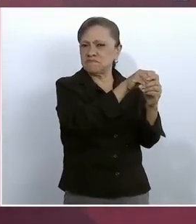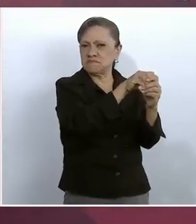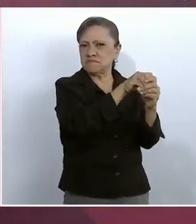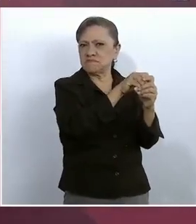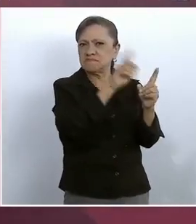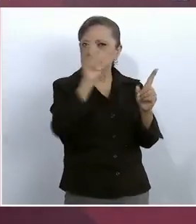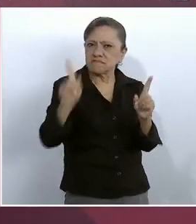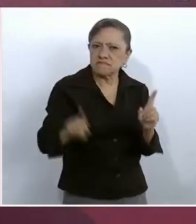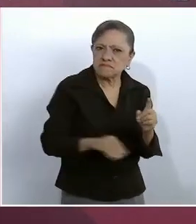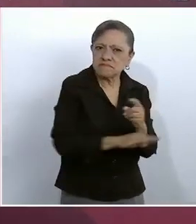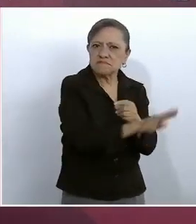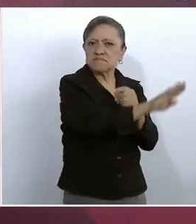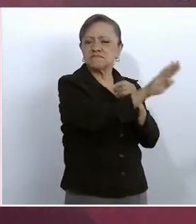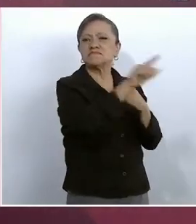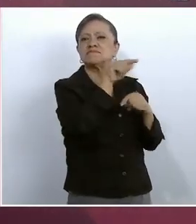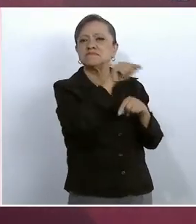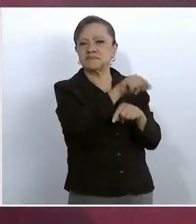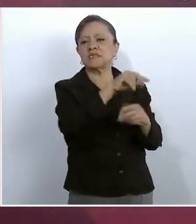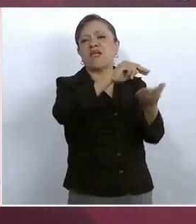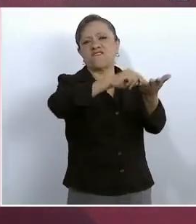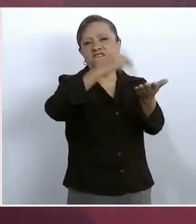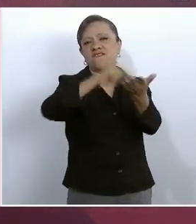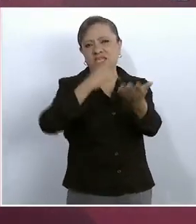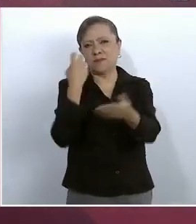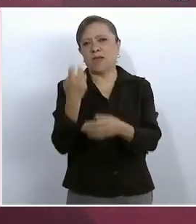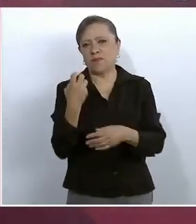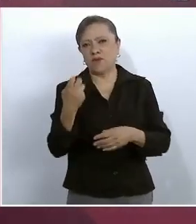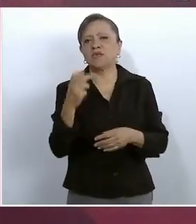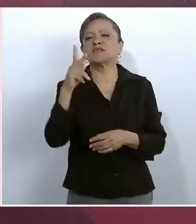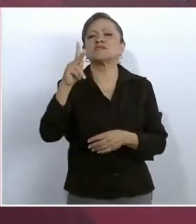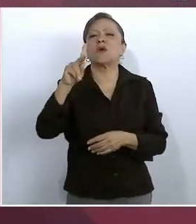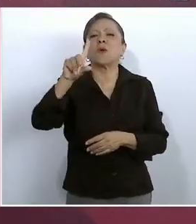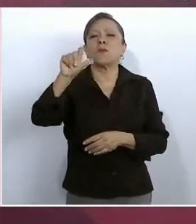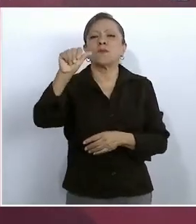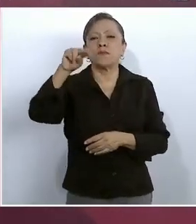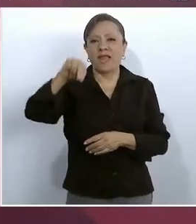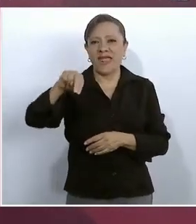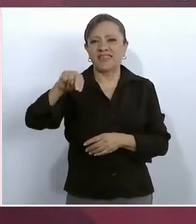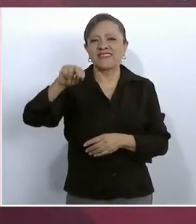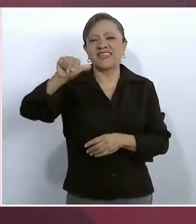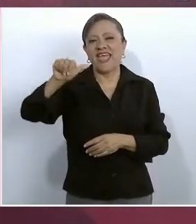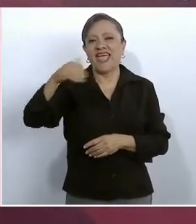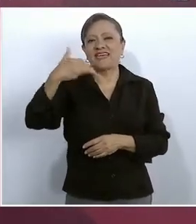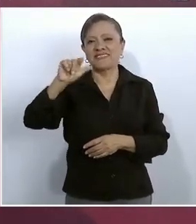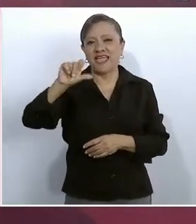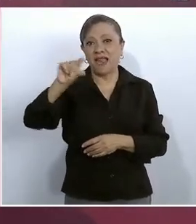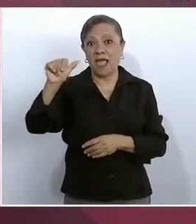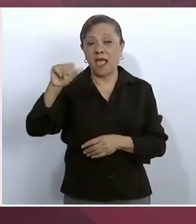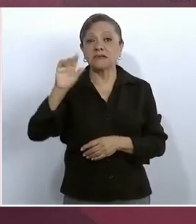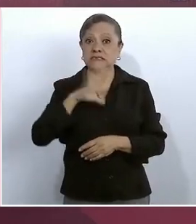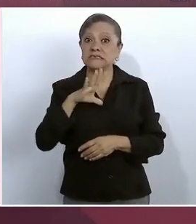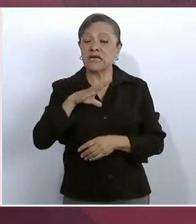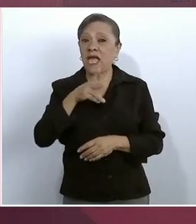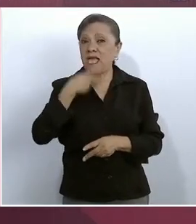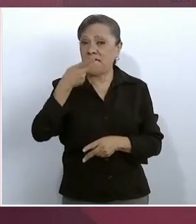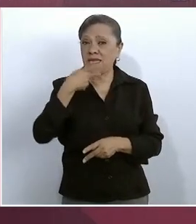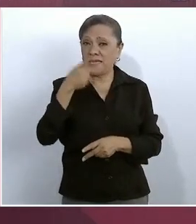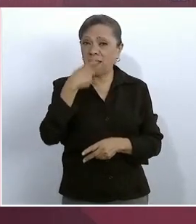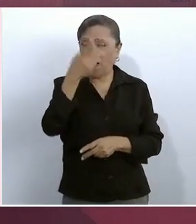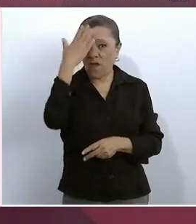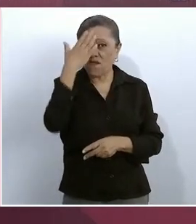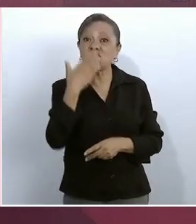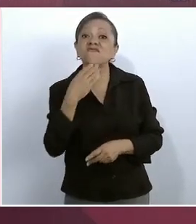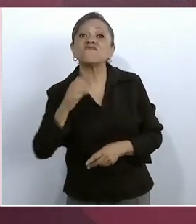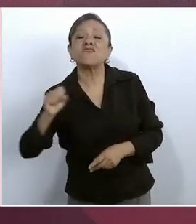y allá fue donde se firma el plan de Ayala. Y hay una frase muy famosa, porque se